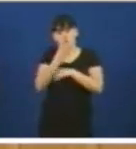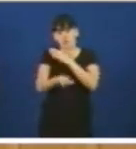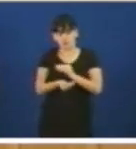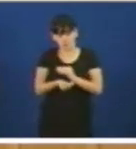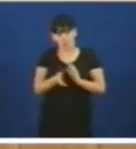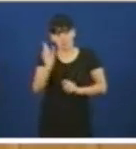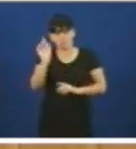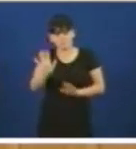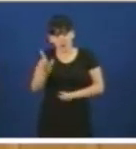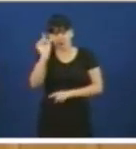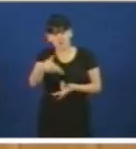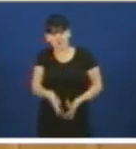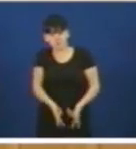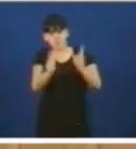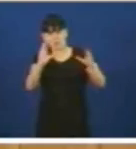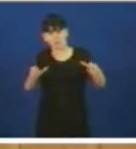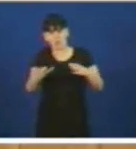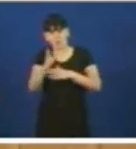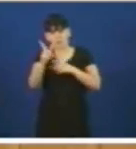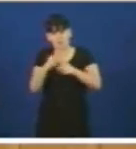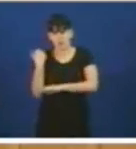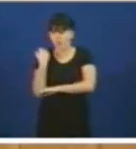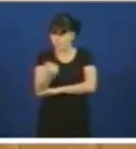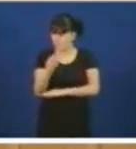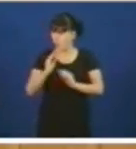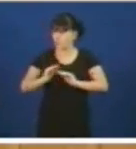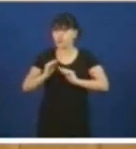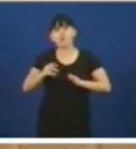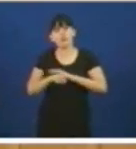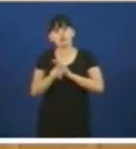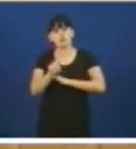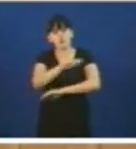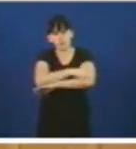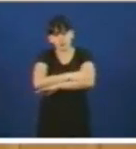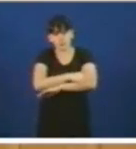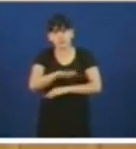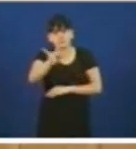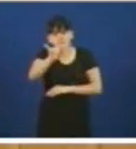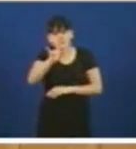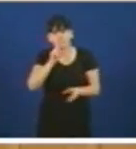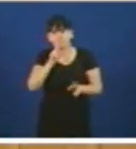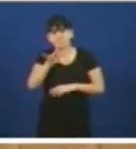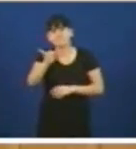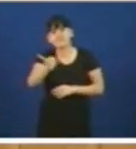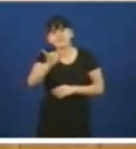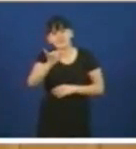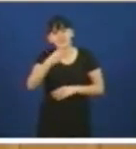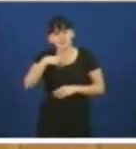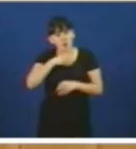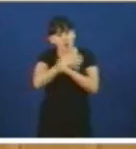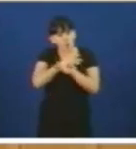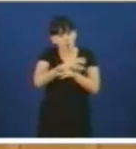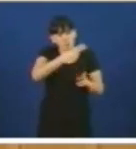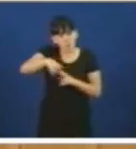nacionalista galego que apoyou a súa xestión de goberno señorías si os xogos políticos cos que